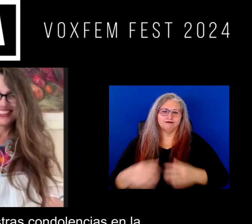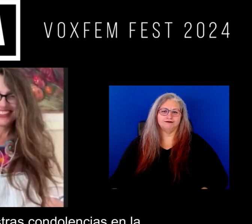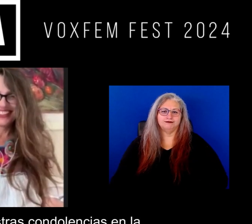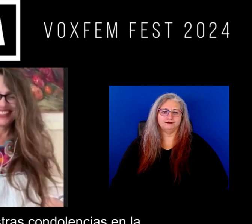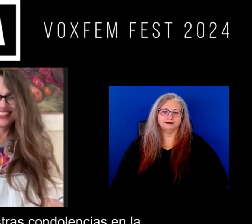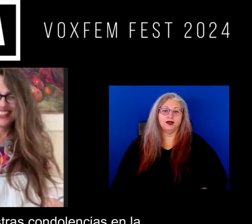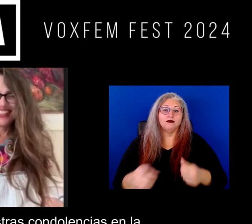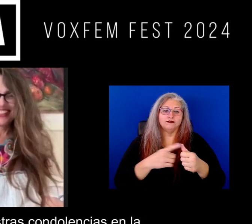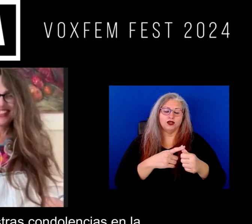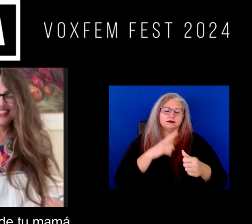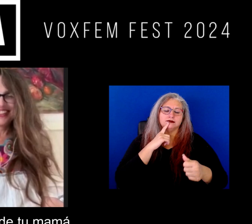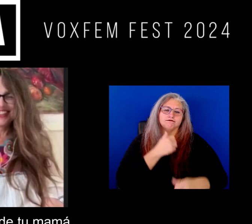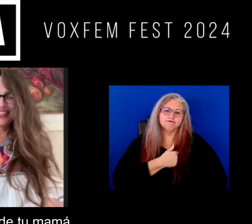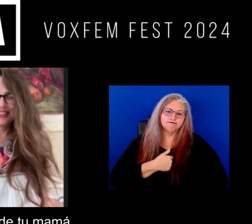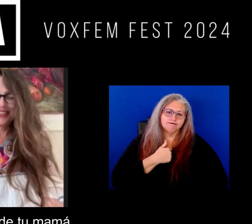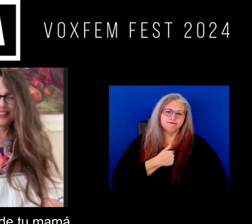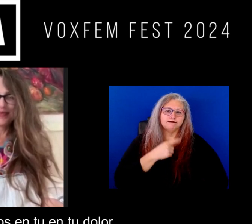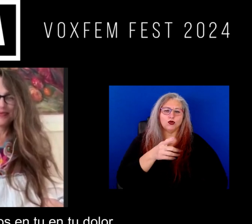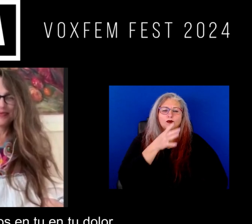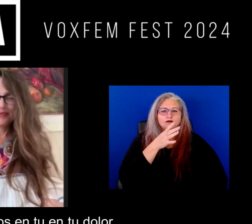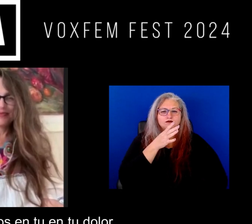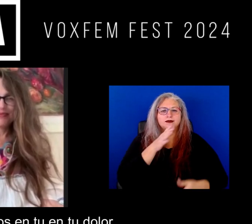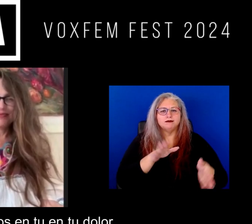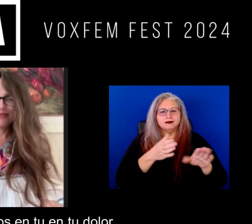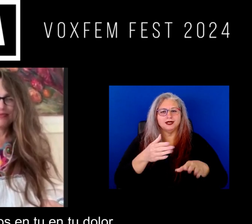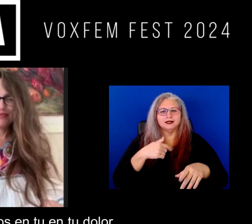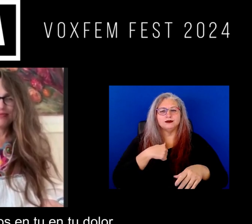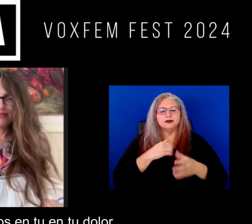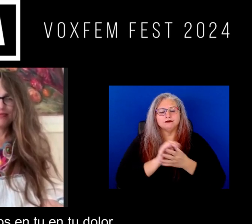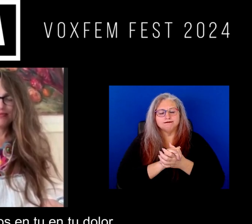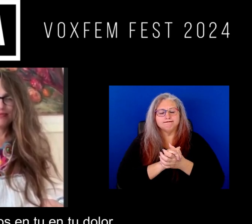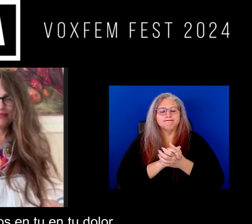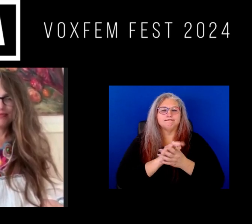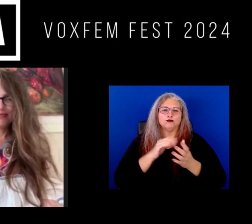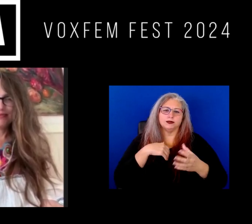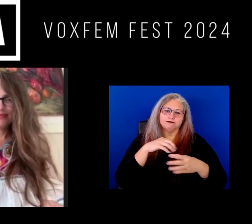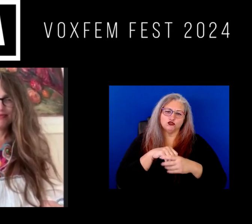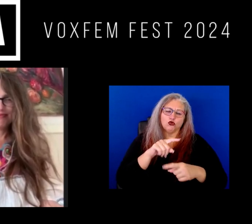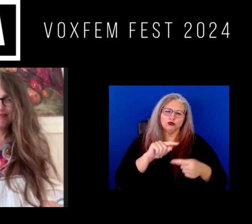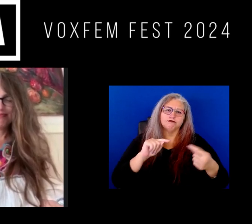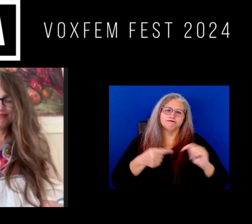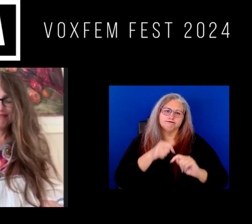Primeramente, nuestras condolencias en la pérdida de tu mamá. Te acompañamos en tu dolor.